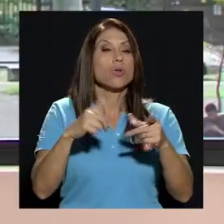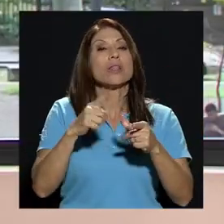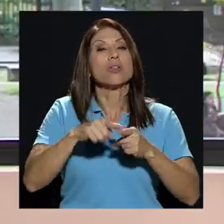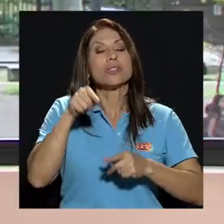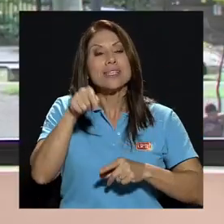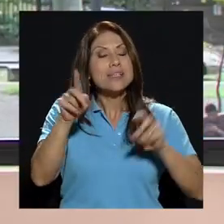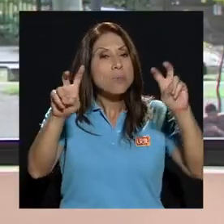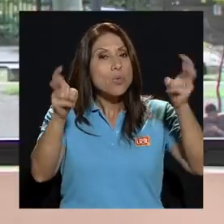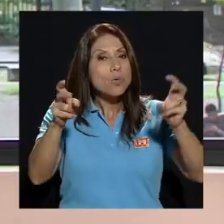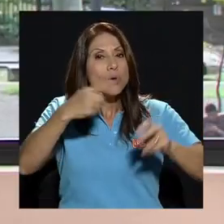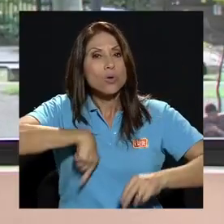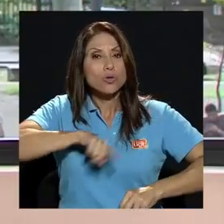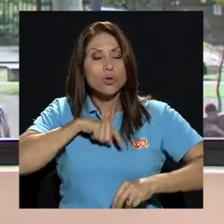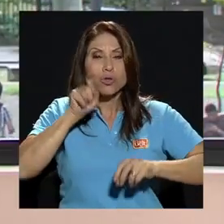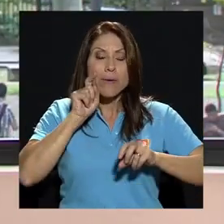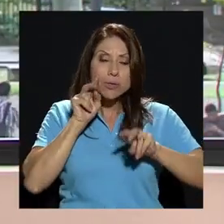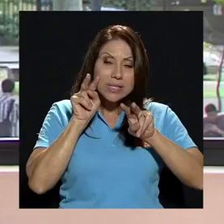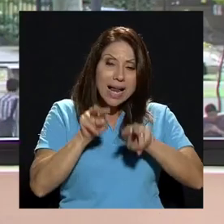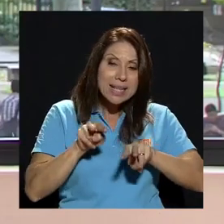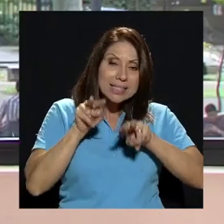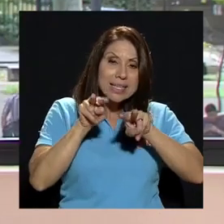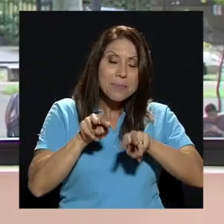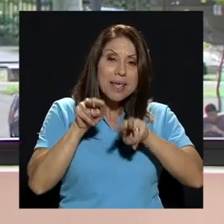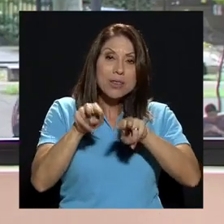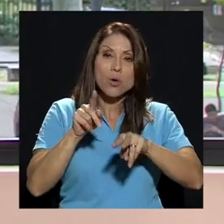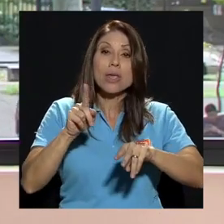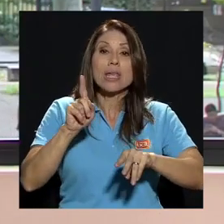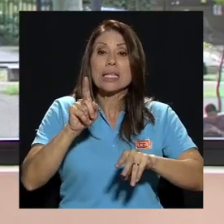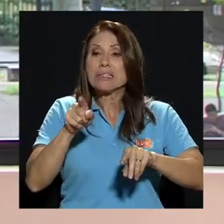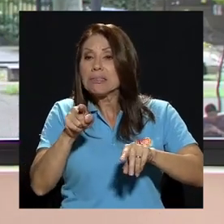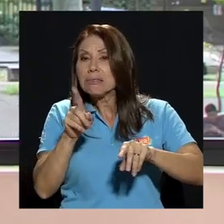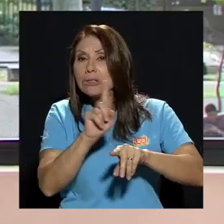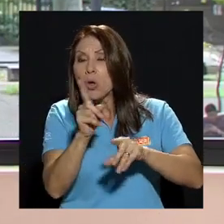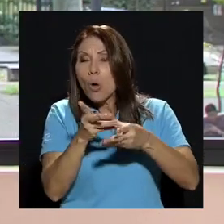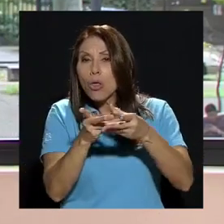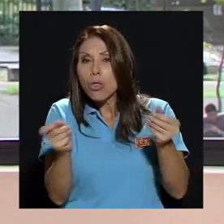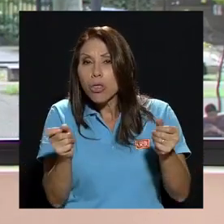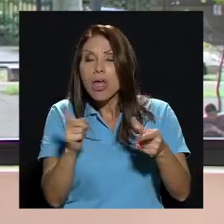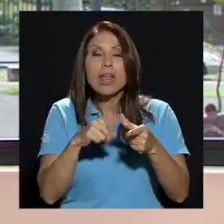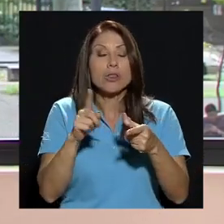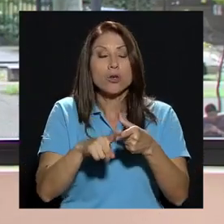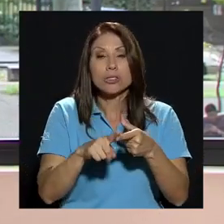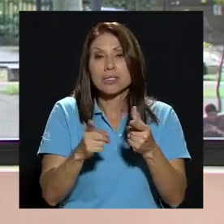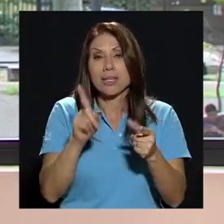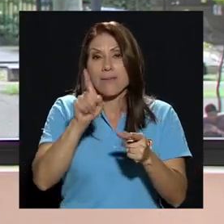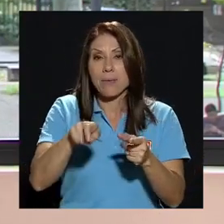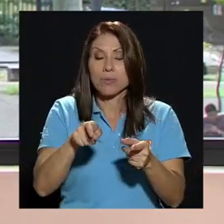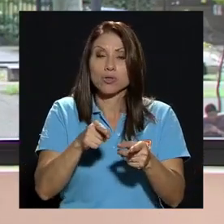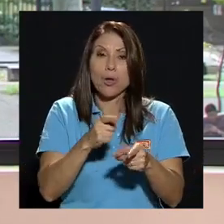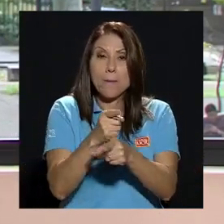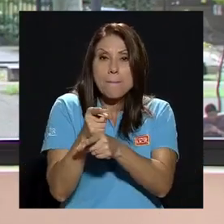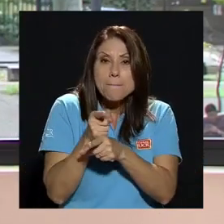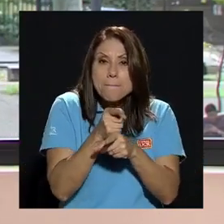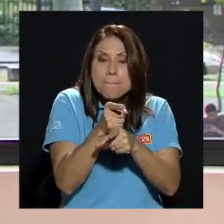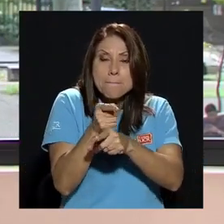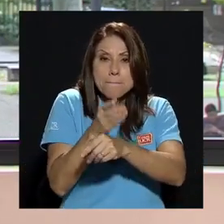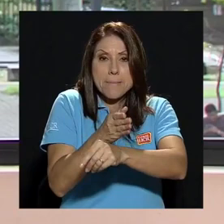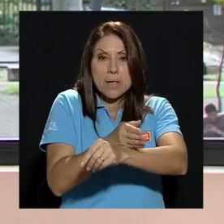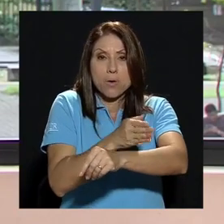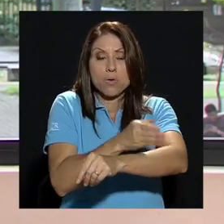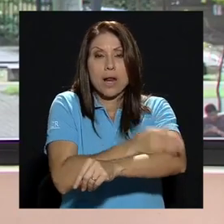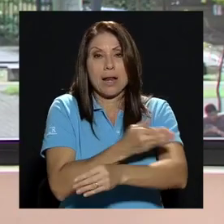punto hay que darle seguimiento y mejorarlo si no se llegara a un punto de consenso donde esté reflejado cada una de las